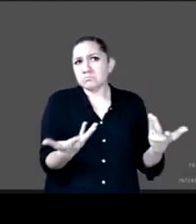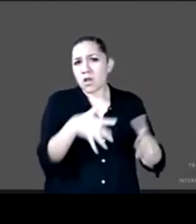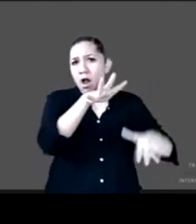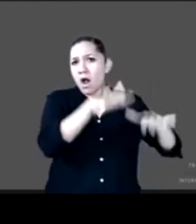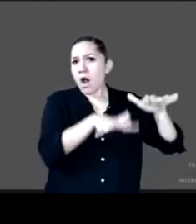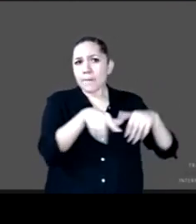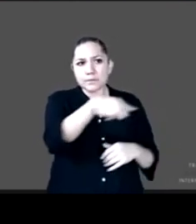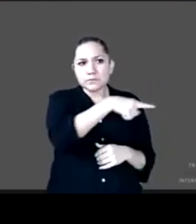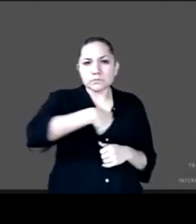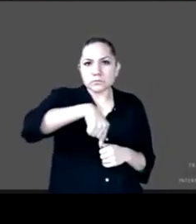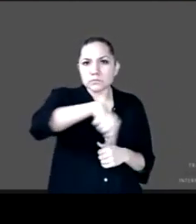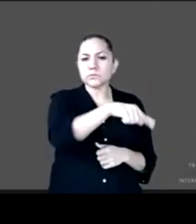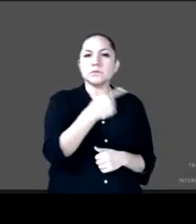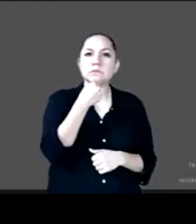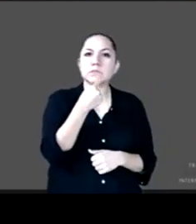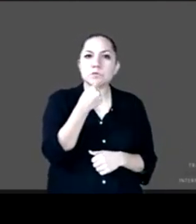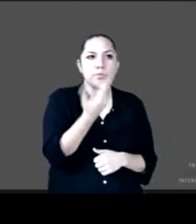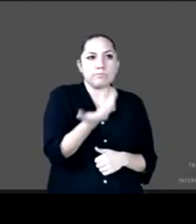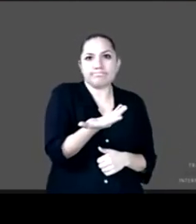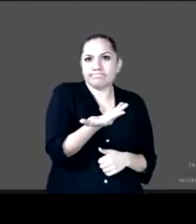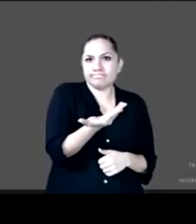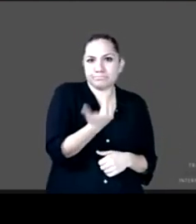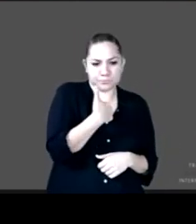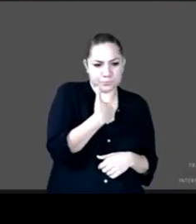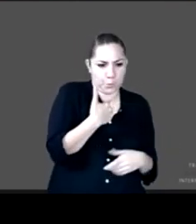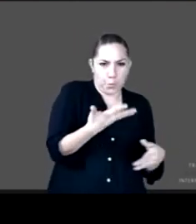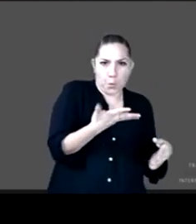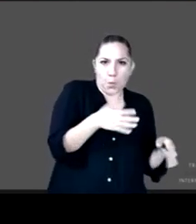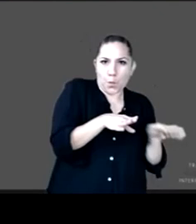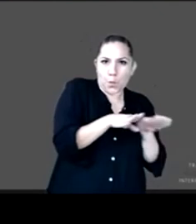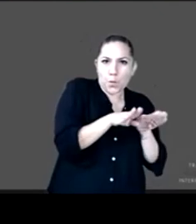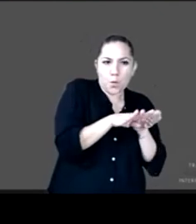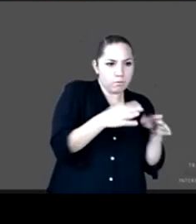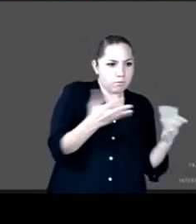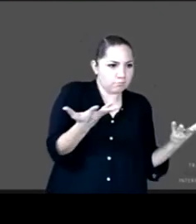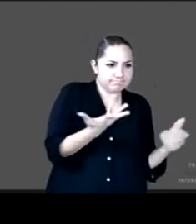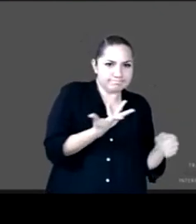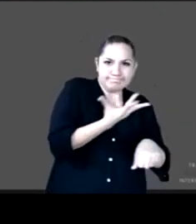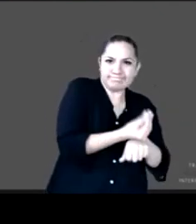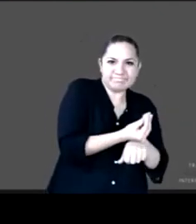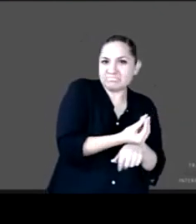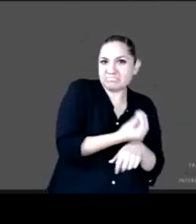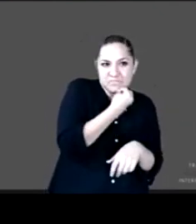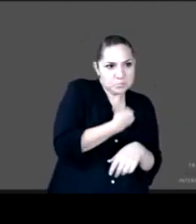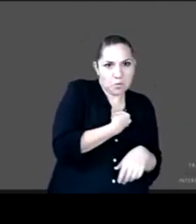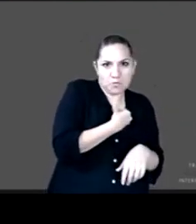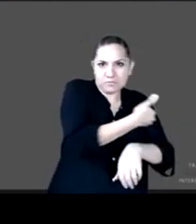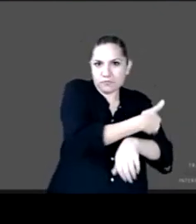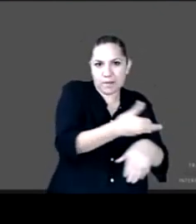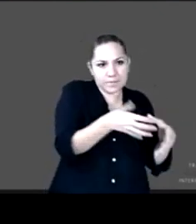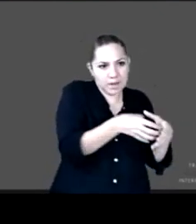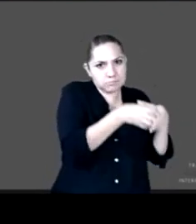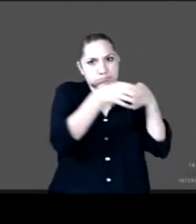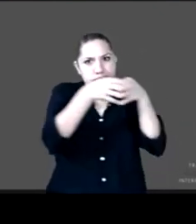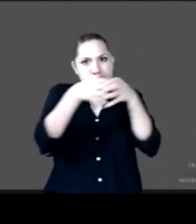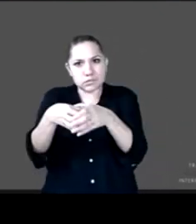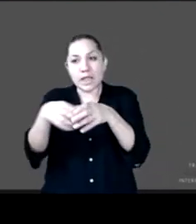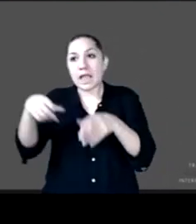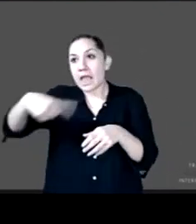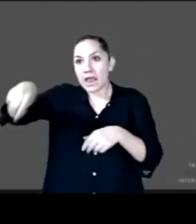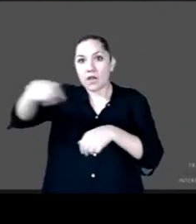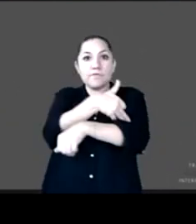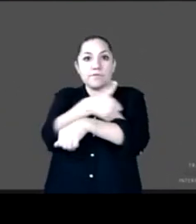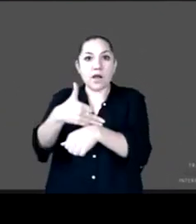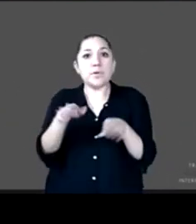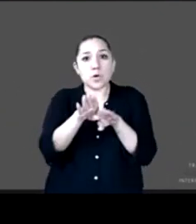como única alternativa para generar un ingreso extra no tienen donde dejar a sus hijos no son aceptados en las escuelas